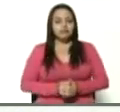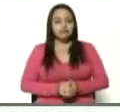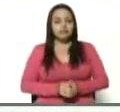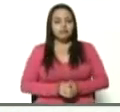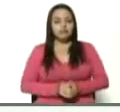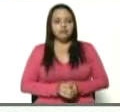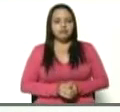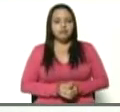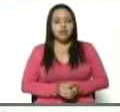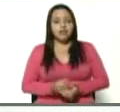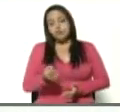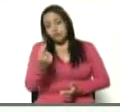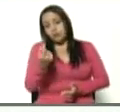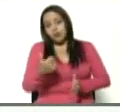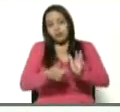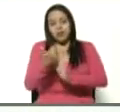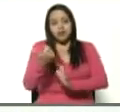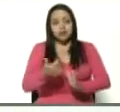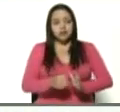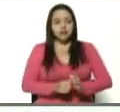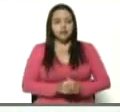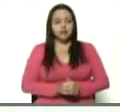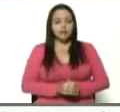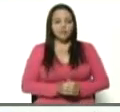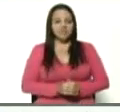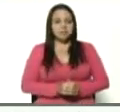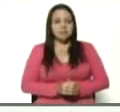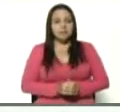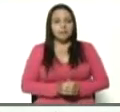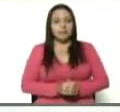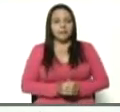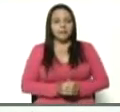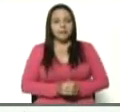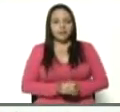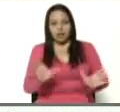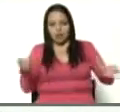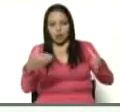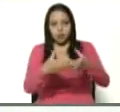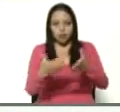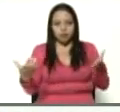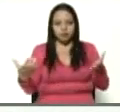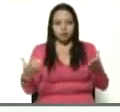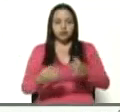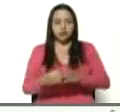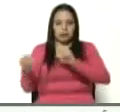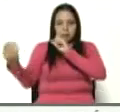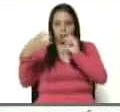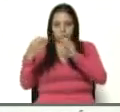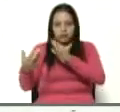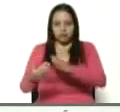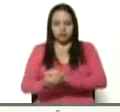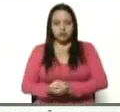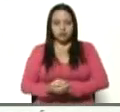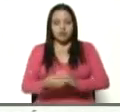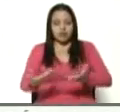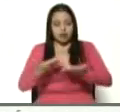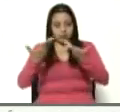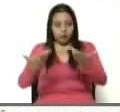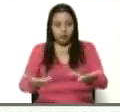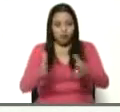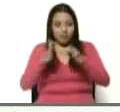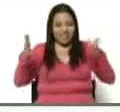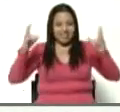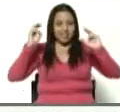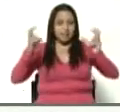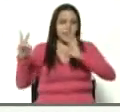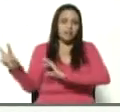Bueno, es poco. ¿Verdad? Una cumbre virtual. virtual llevó los grandes temas de Venezuela, los